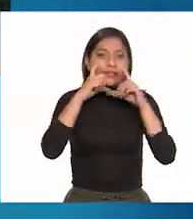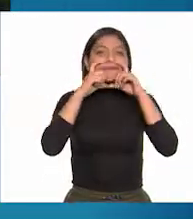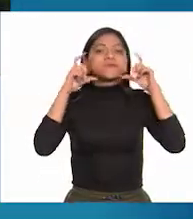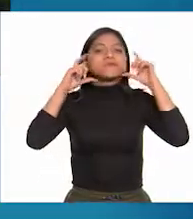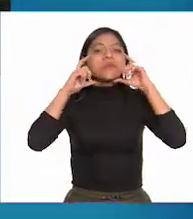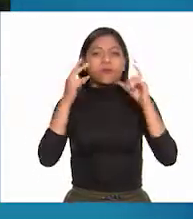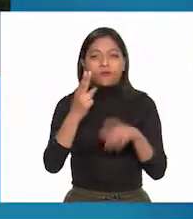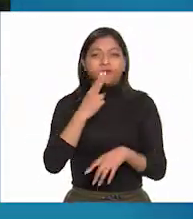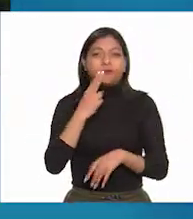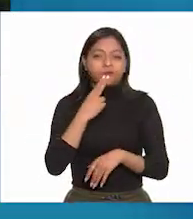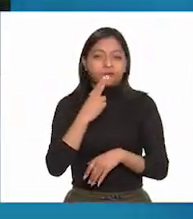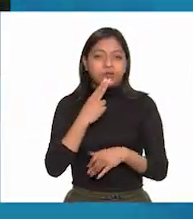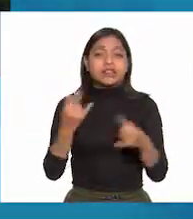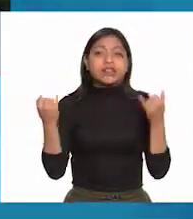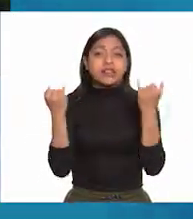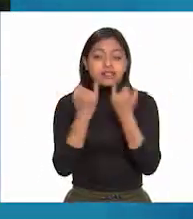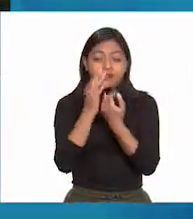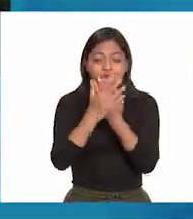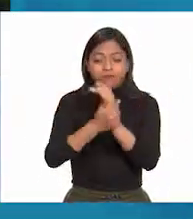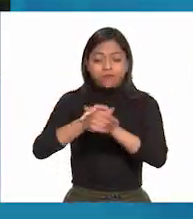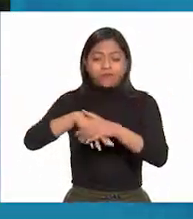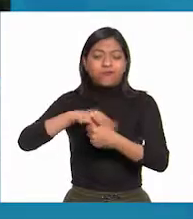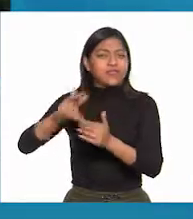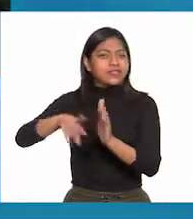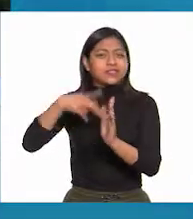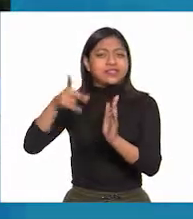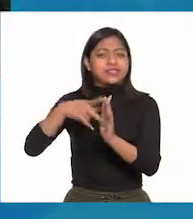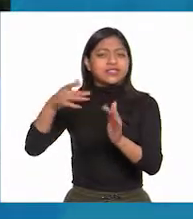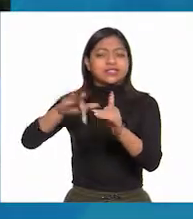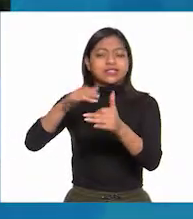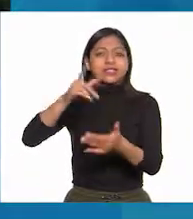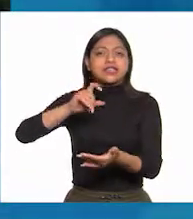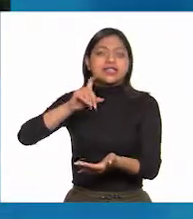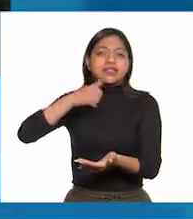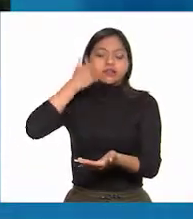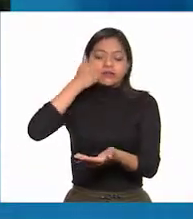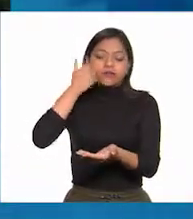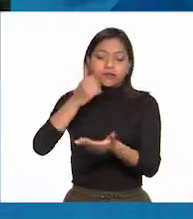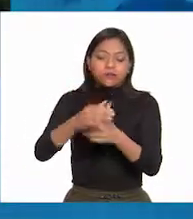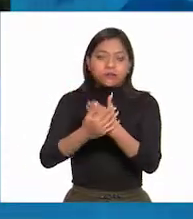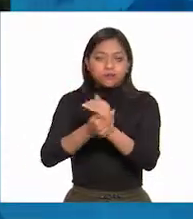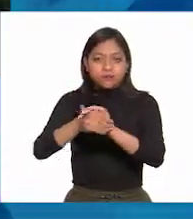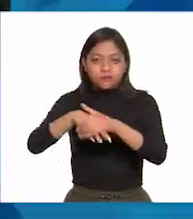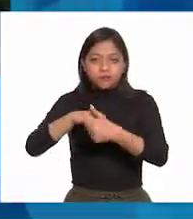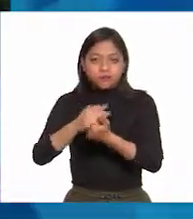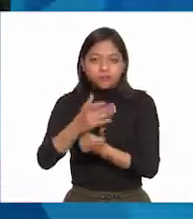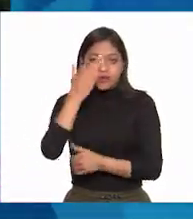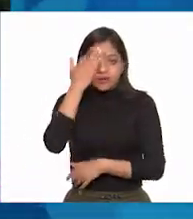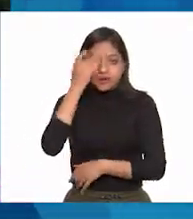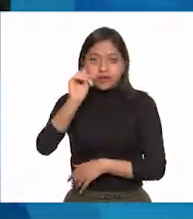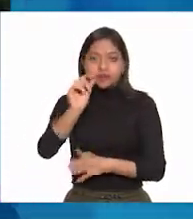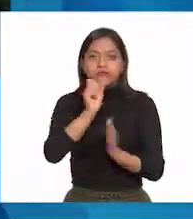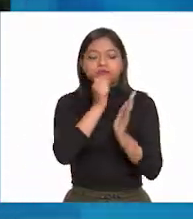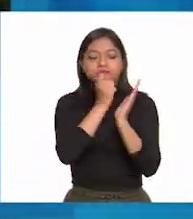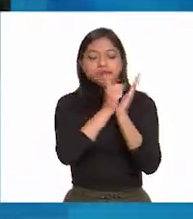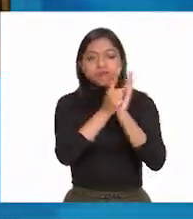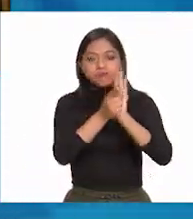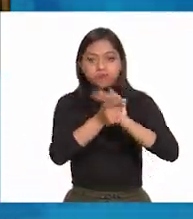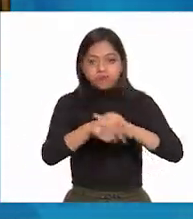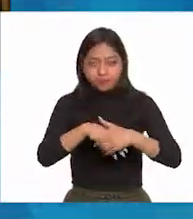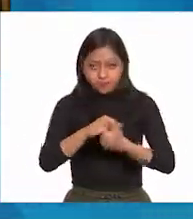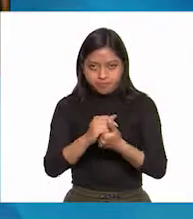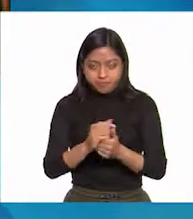el cubrebocas. Lava tus manos frecuentemente con agua y con jabón por lo menos durante 20 segundos.